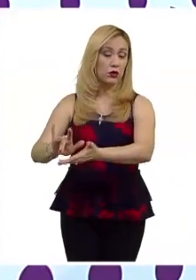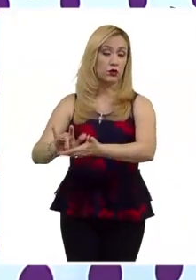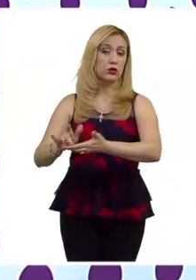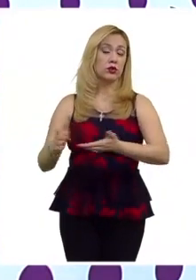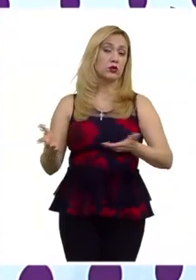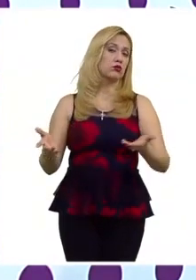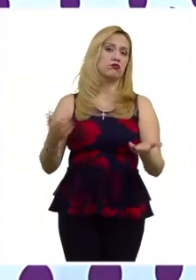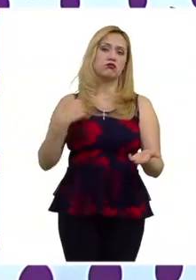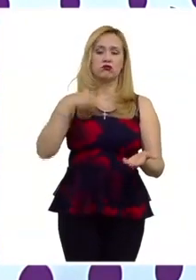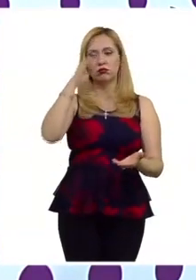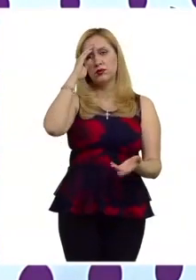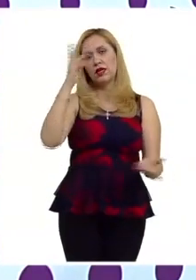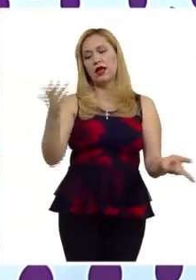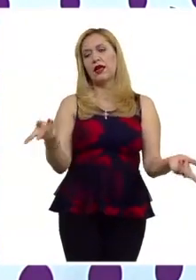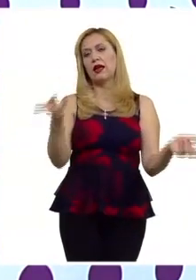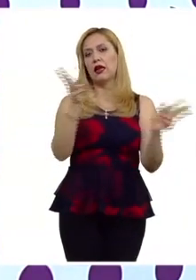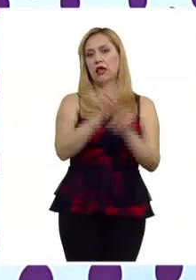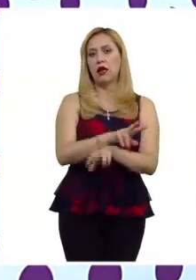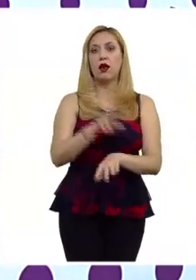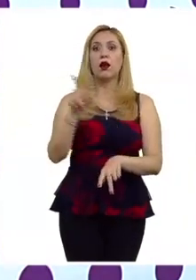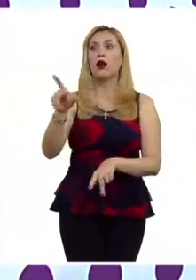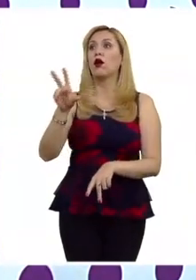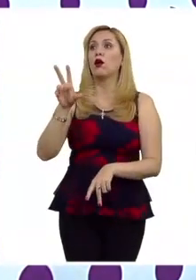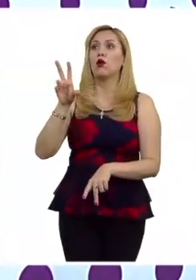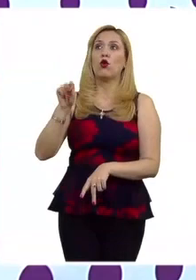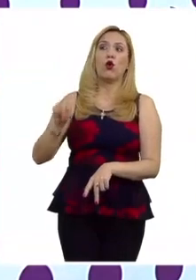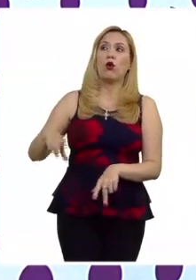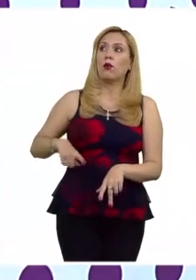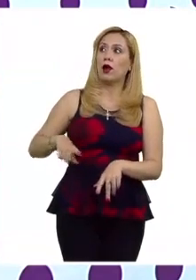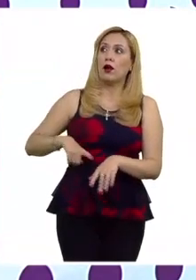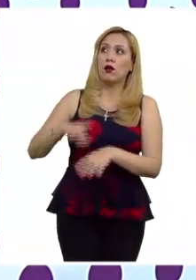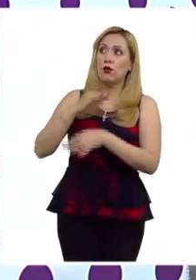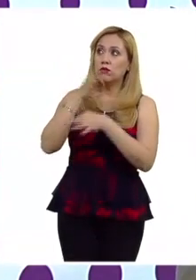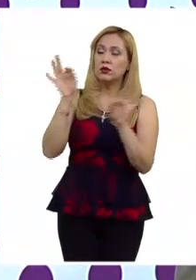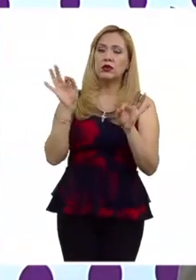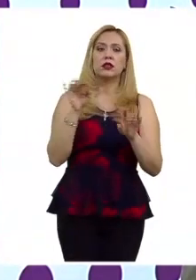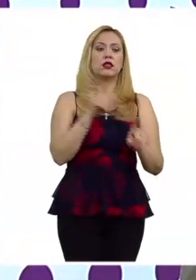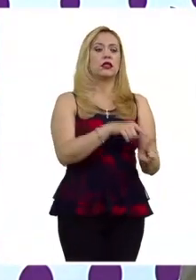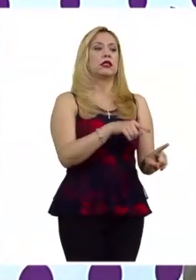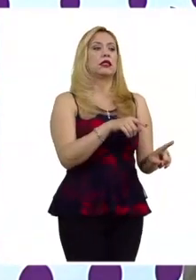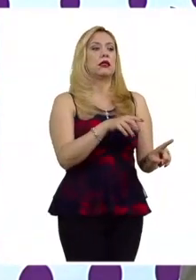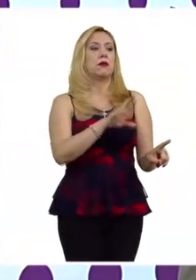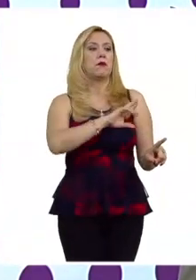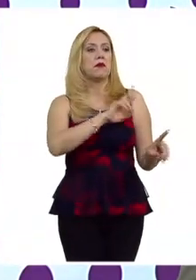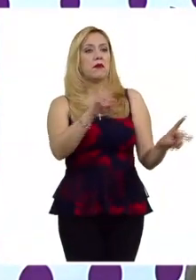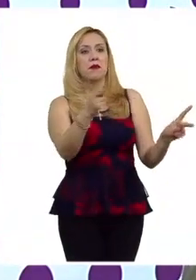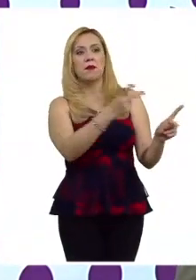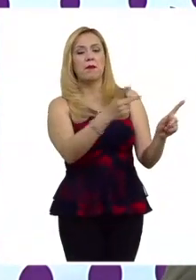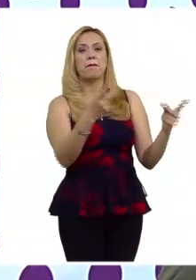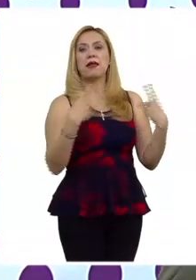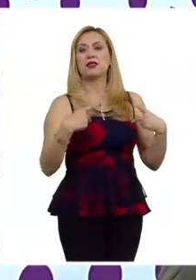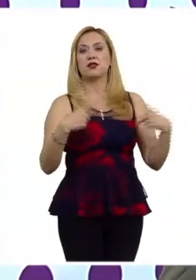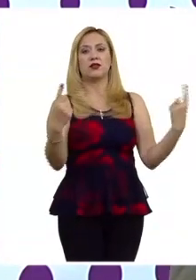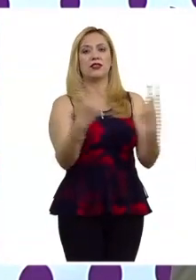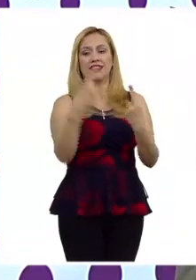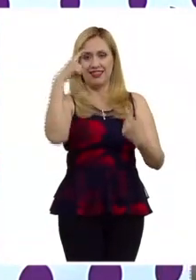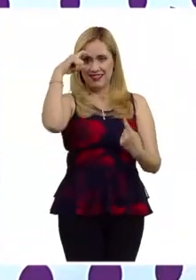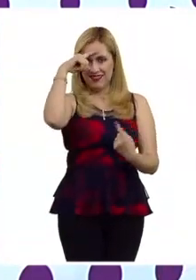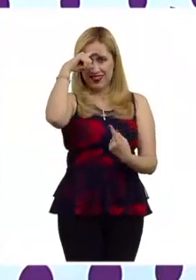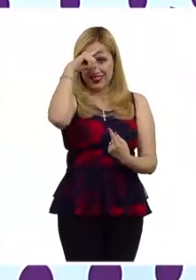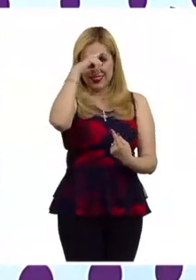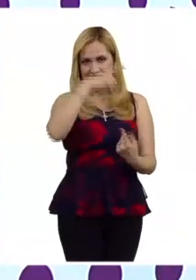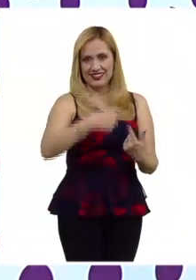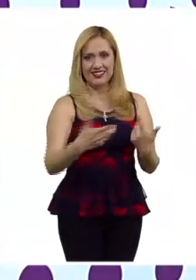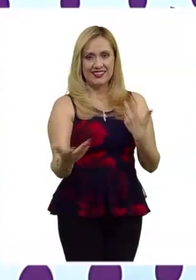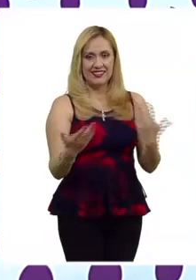contraria que más bien al no ser público está difícil catalogarlo como discurso de odio eso por un lado por otro lado